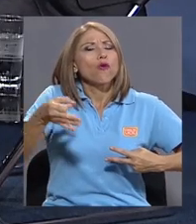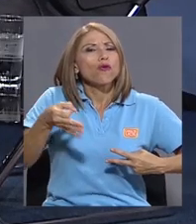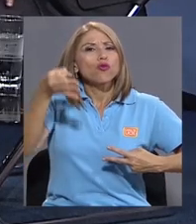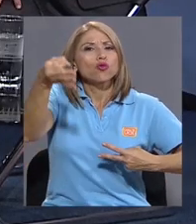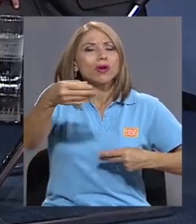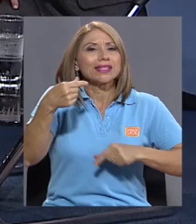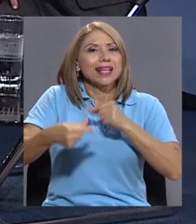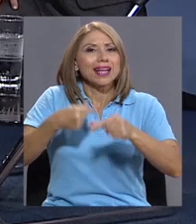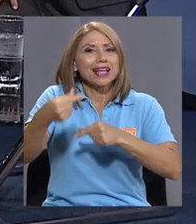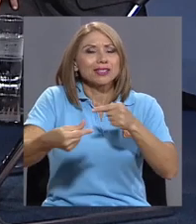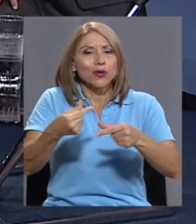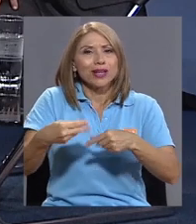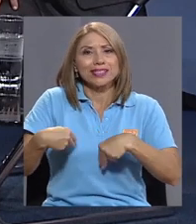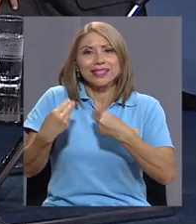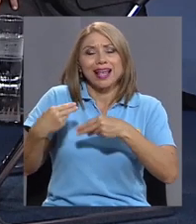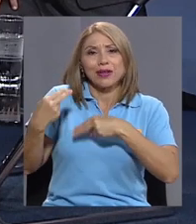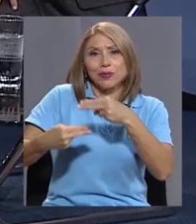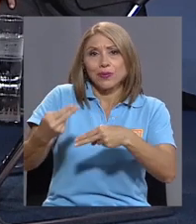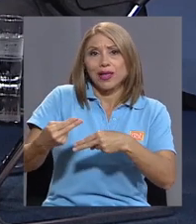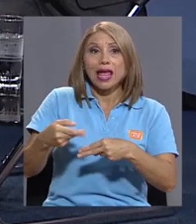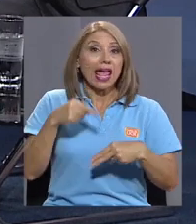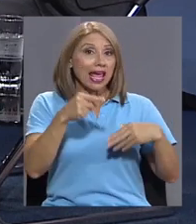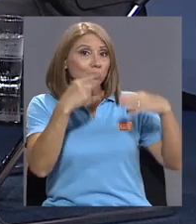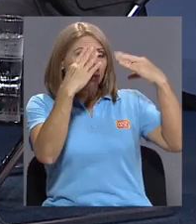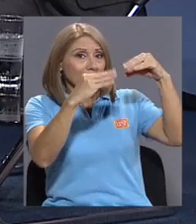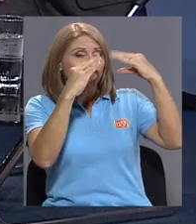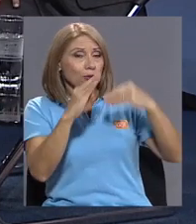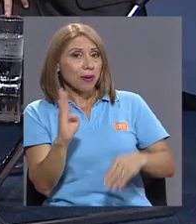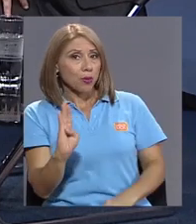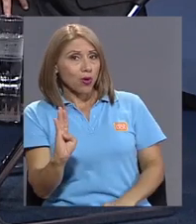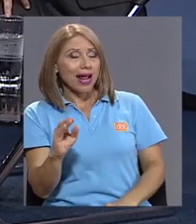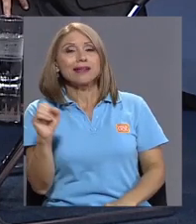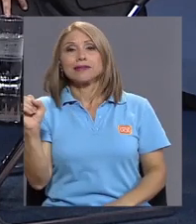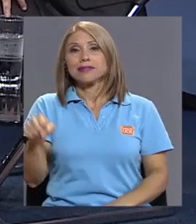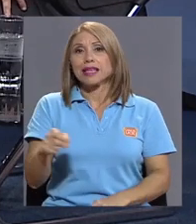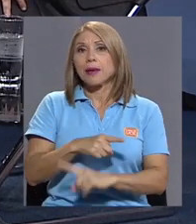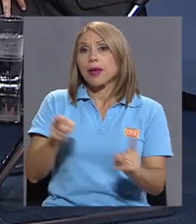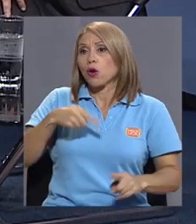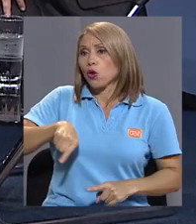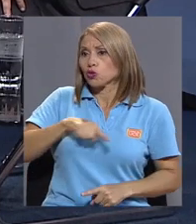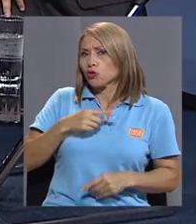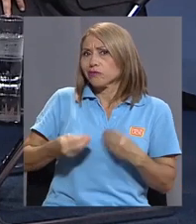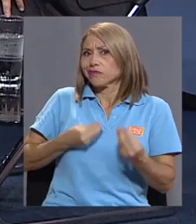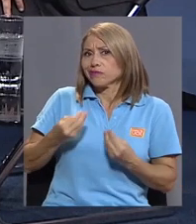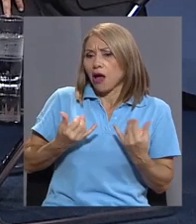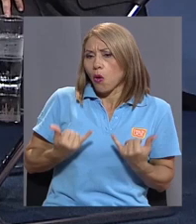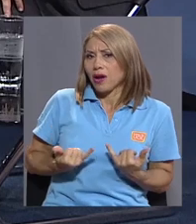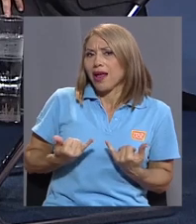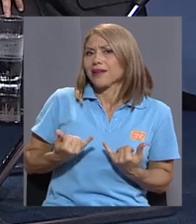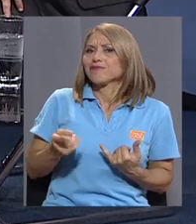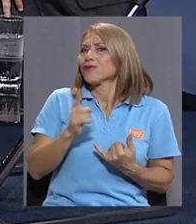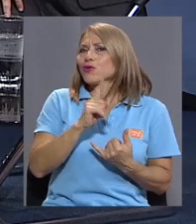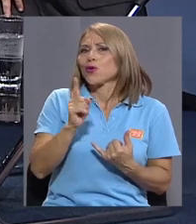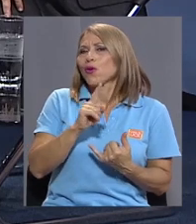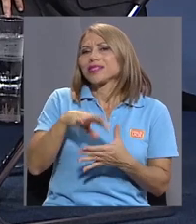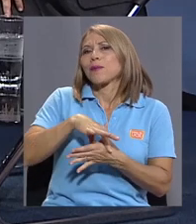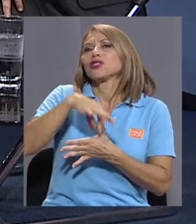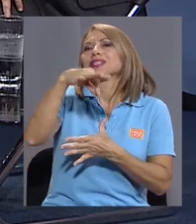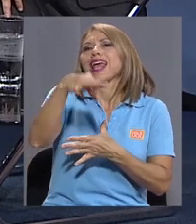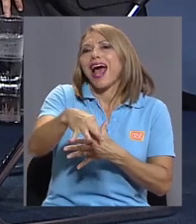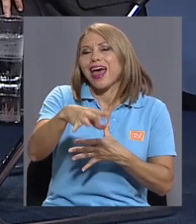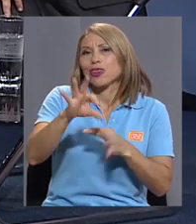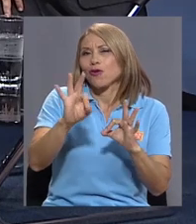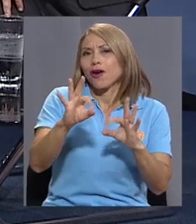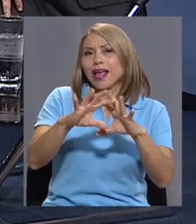que le dejemos algo a ellos. Ese es el informe, Brundtland. Claro, pero al ritmo que vamos, en realidad, no estamos dejando un planeta como quisiéramos para